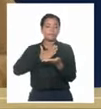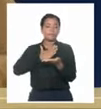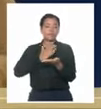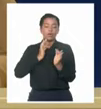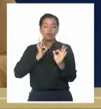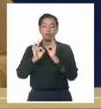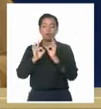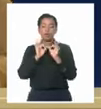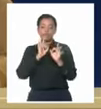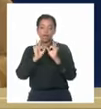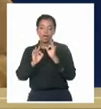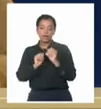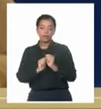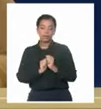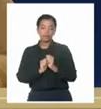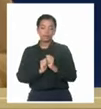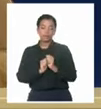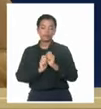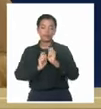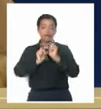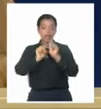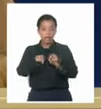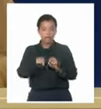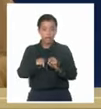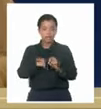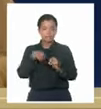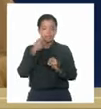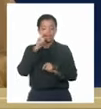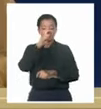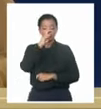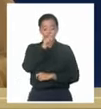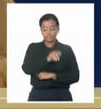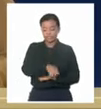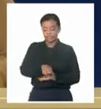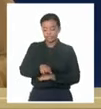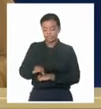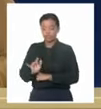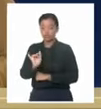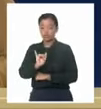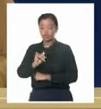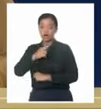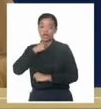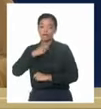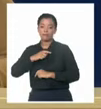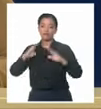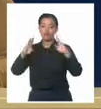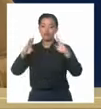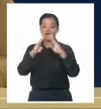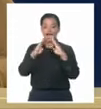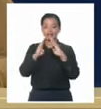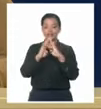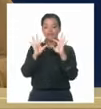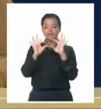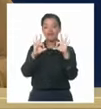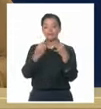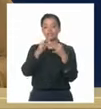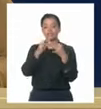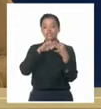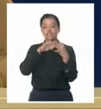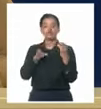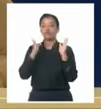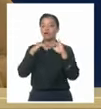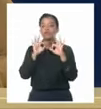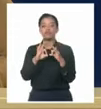vinculados donde existen, donde hay presencia de menores de edad y pudiéramos estar hablando de los hogares de niños sin amparo familiar donde